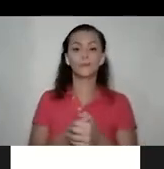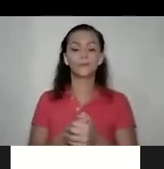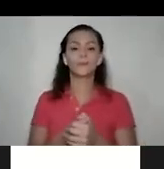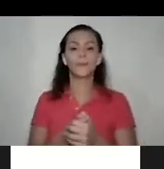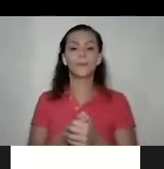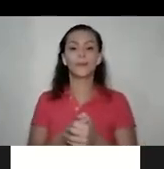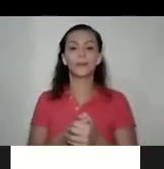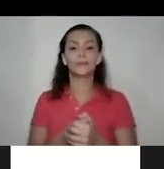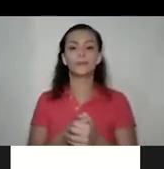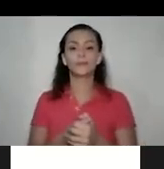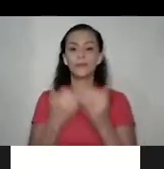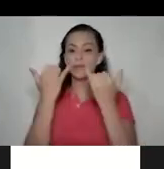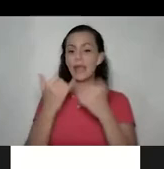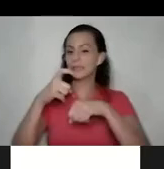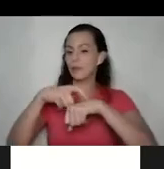hasta el momento